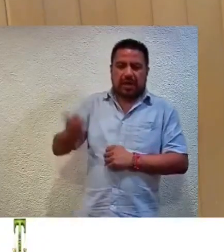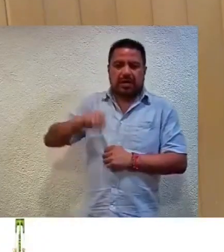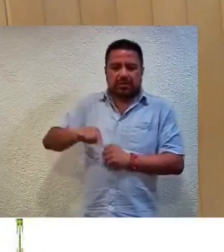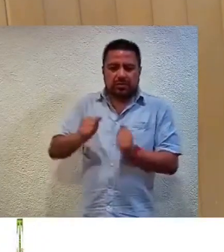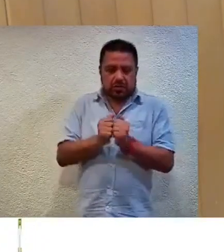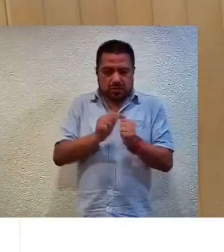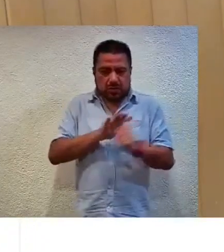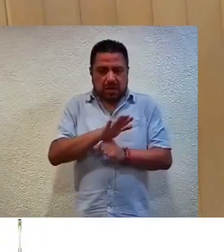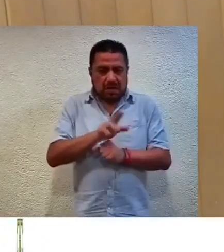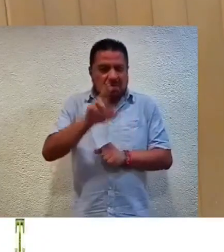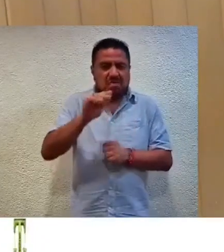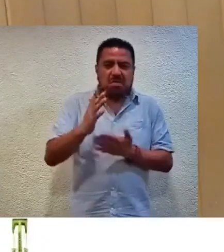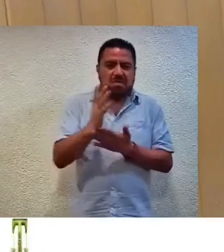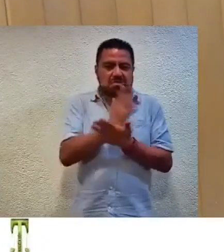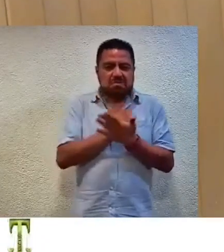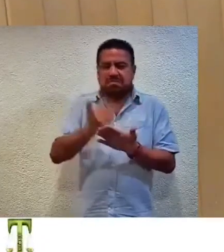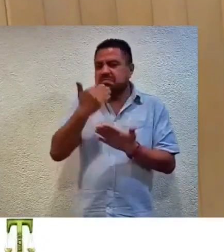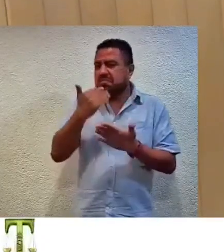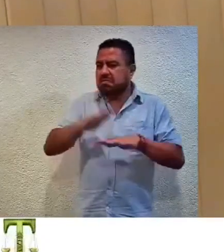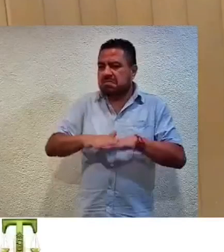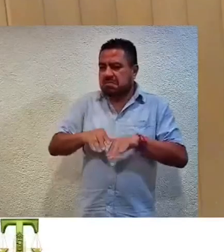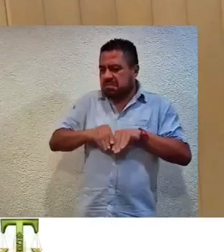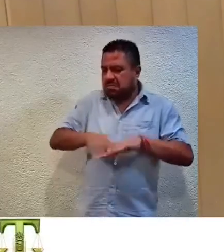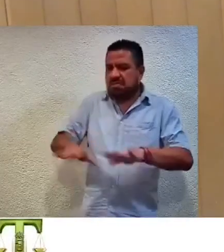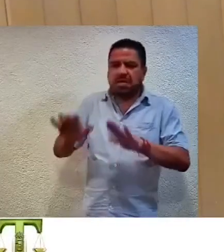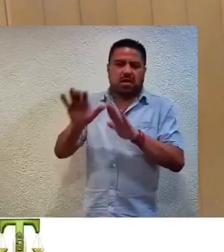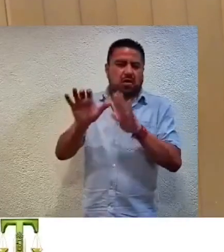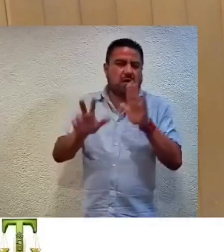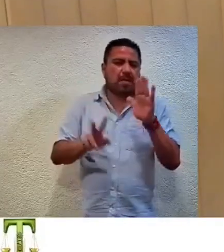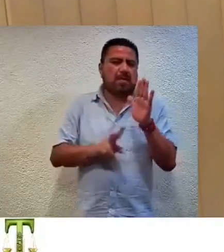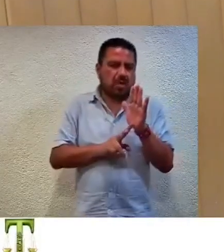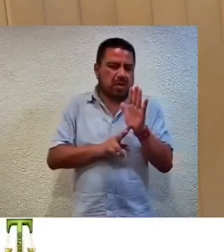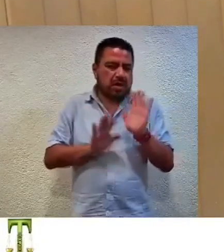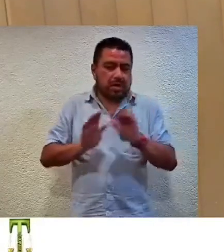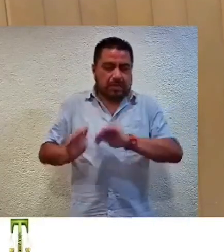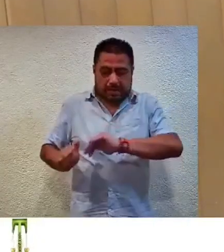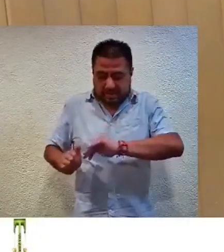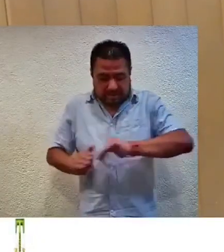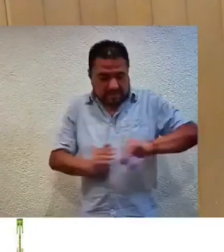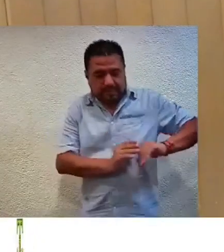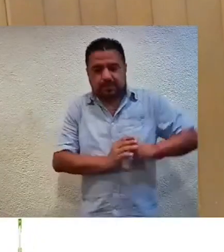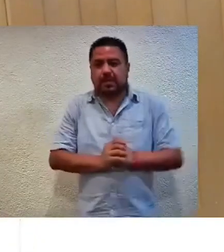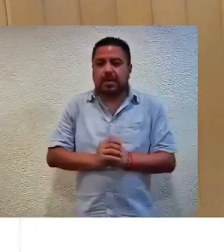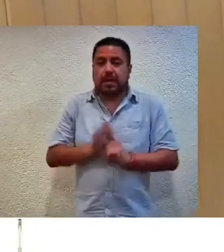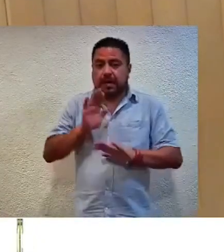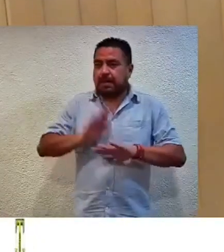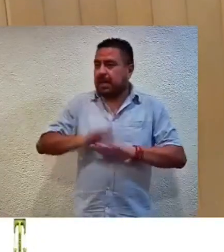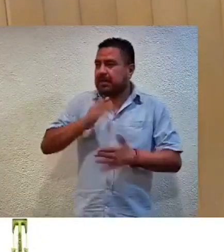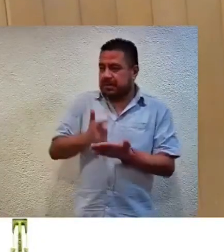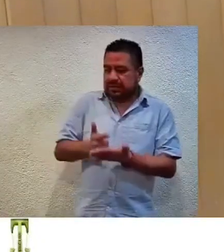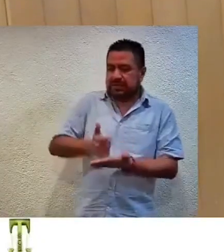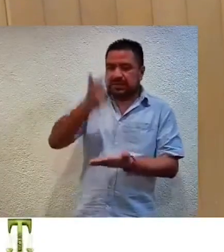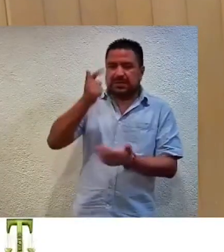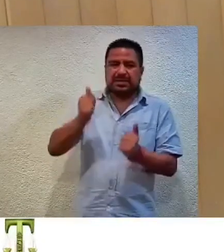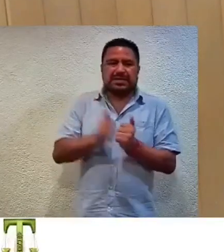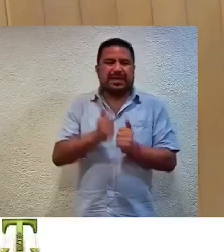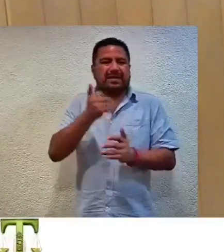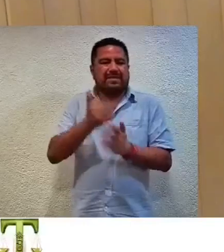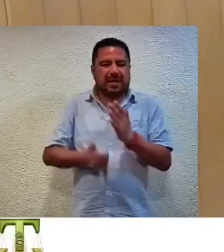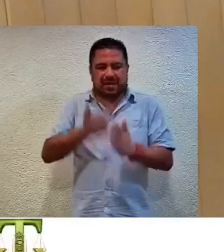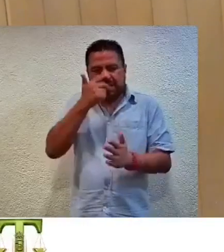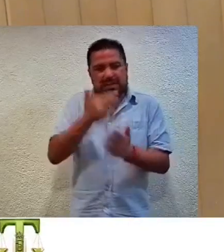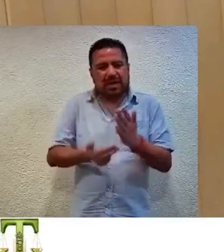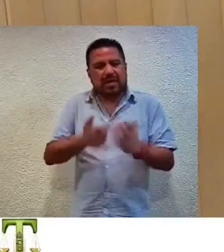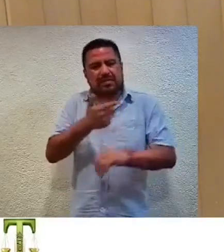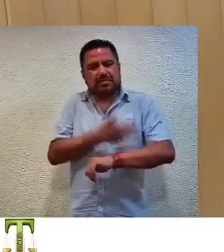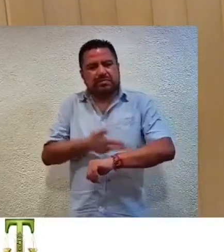los cuales no se garantiza la publicación de una convocatoria. Por otra parte, ante lo fundado del agravio relacionado con el incumplimiento del trámite